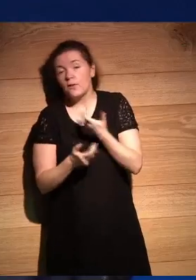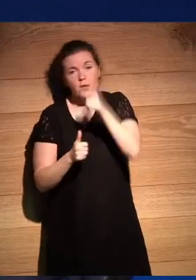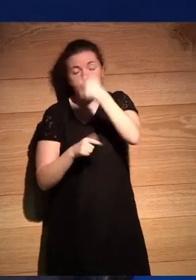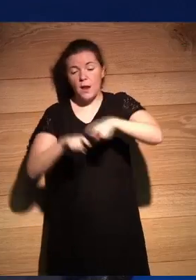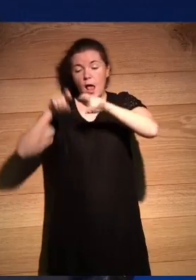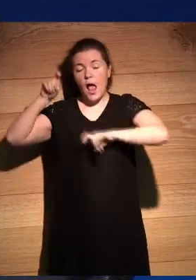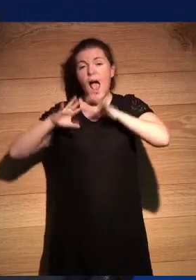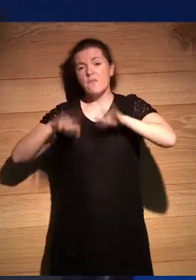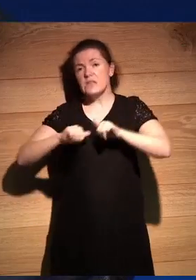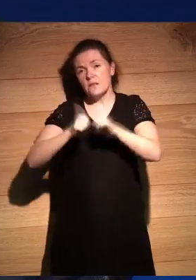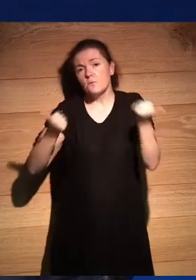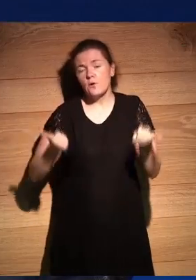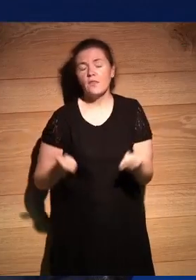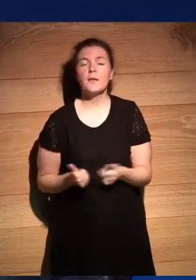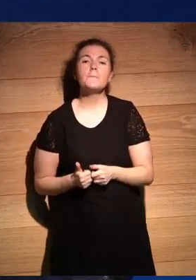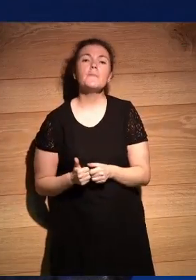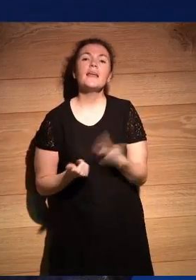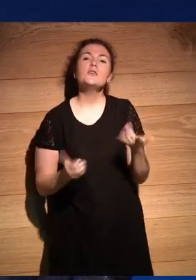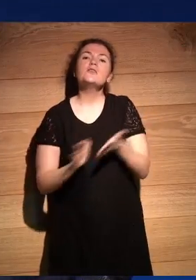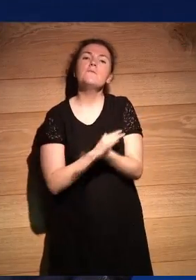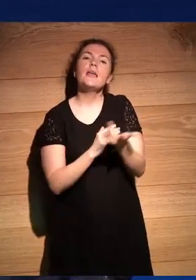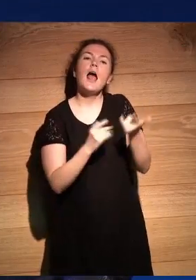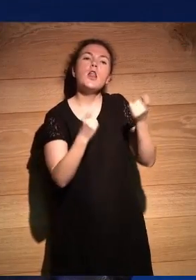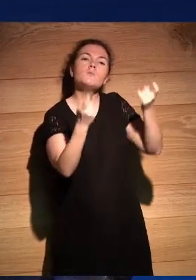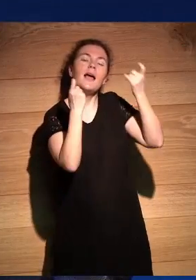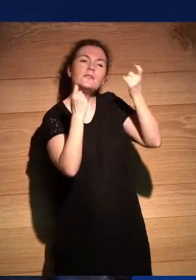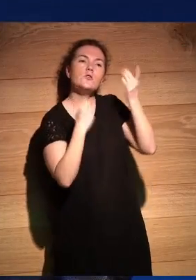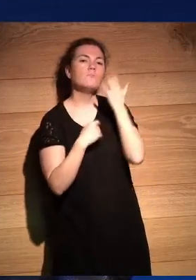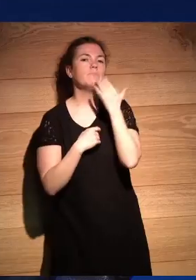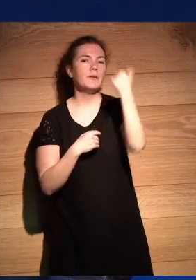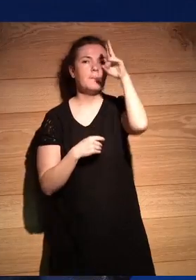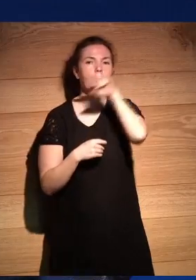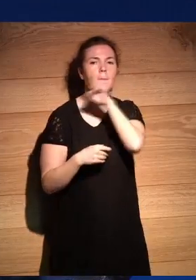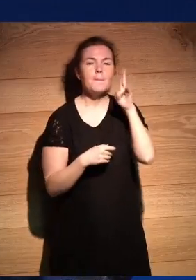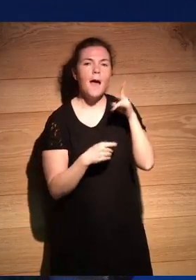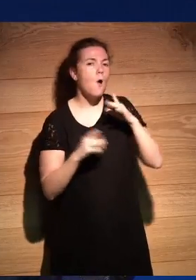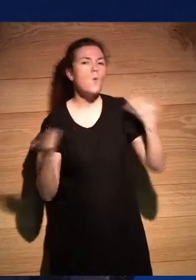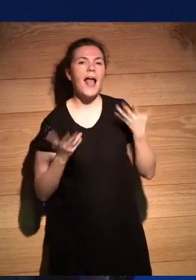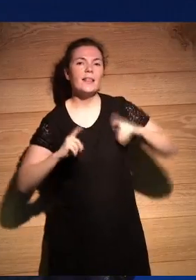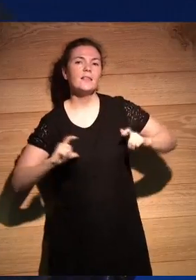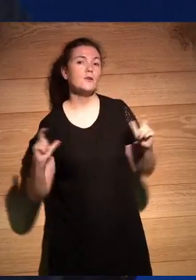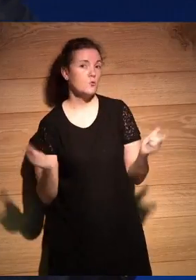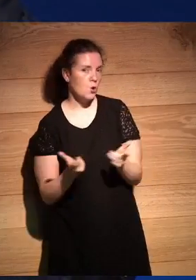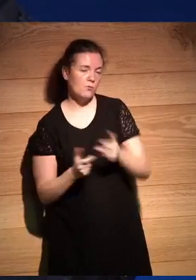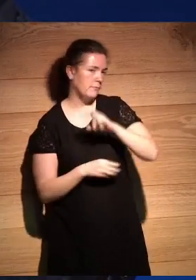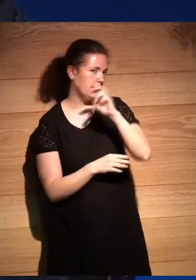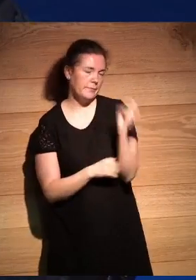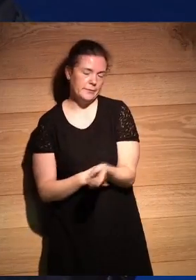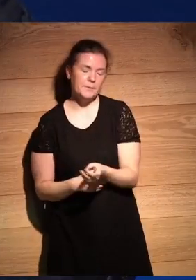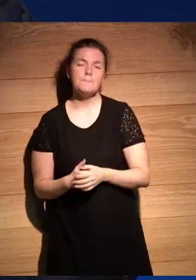finalmente ¿no? esto significó que mis maestros llamaron a mis padres urgentemente a una reunión etcétera etcétera etcétera ¿no?